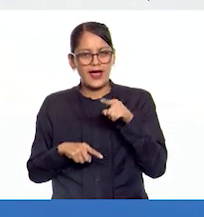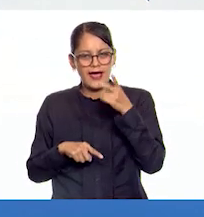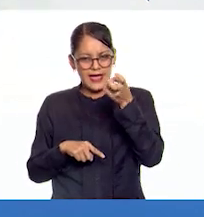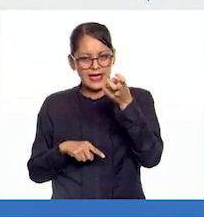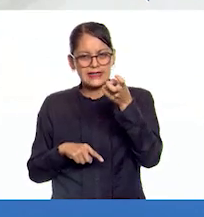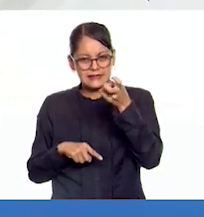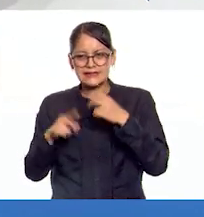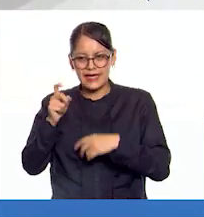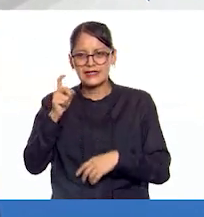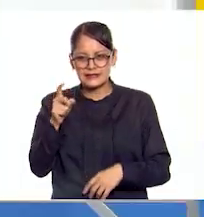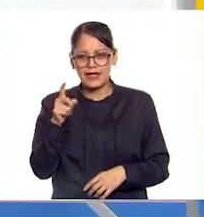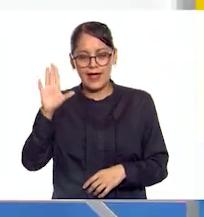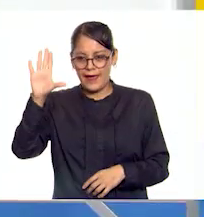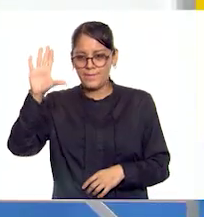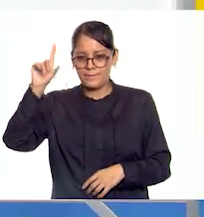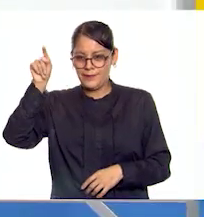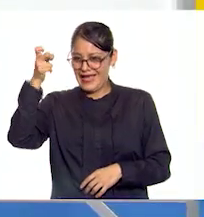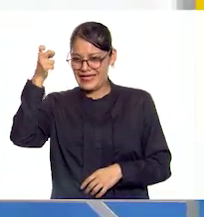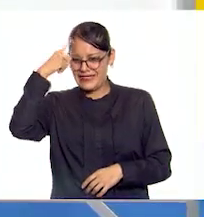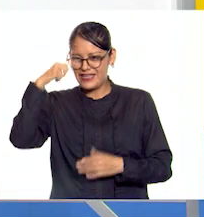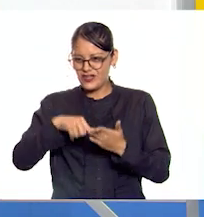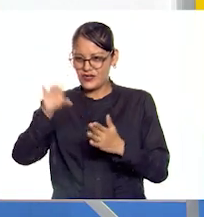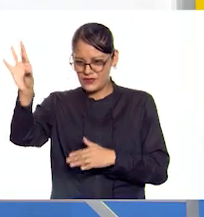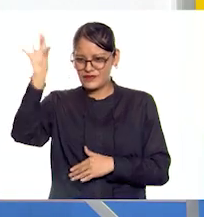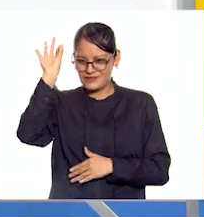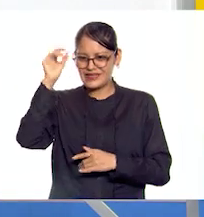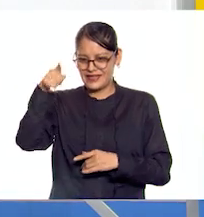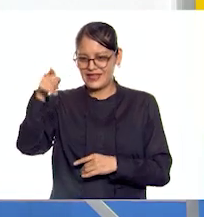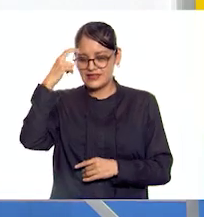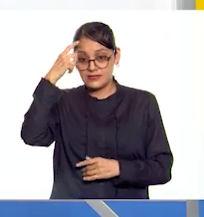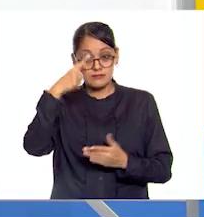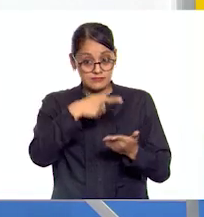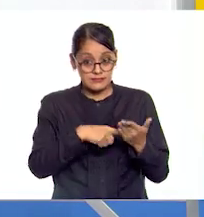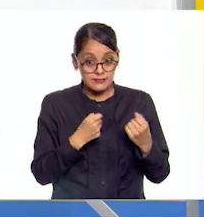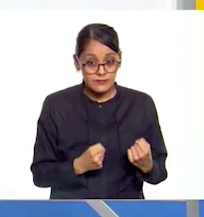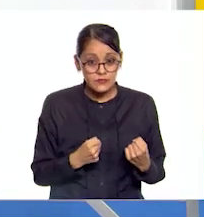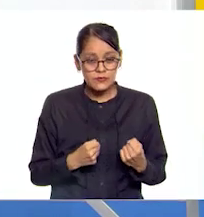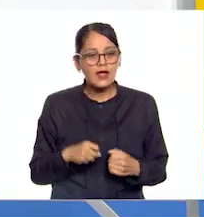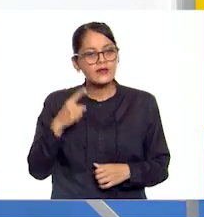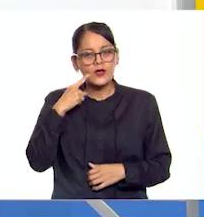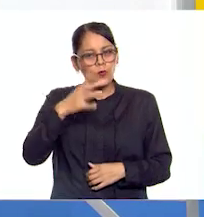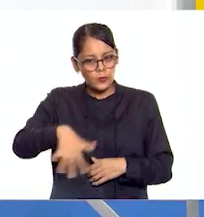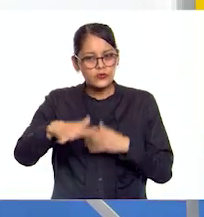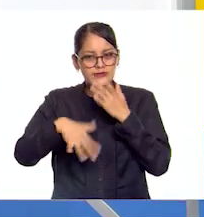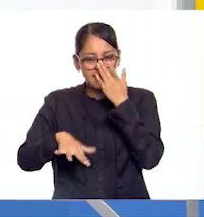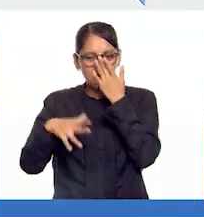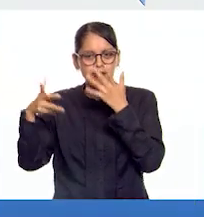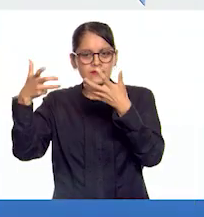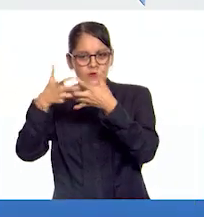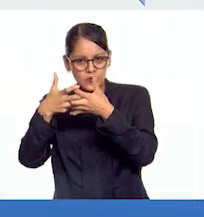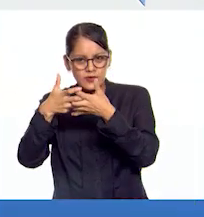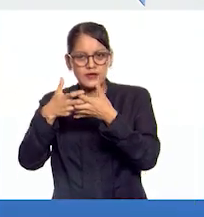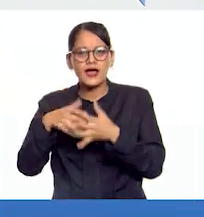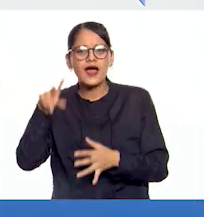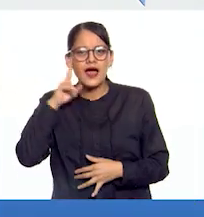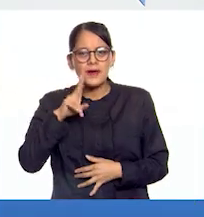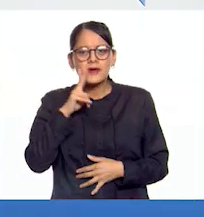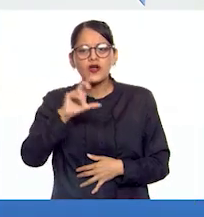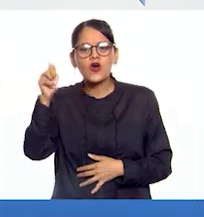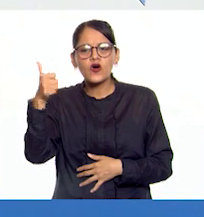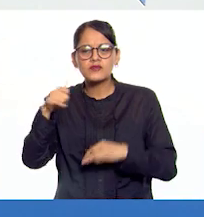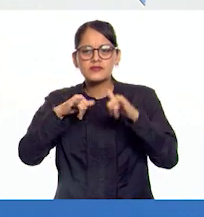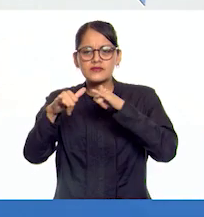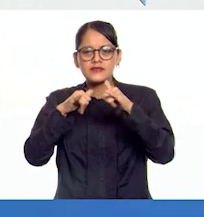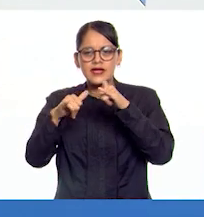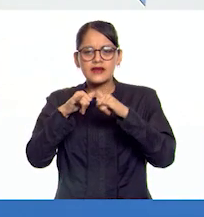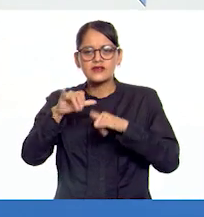pieza, esta de aquí. ¿Segura? ¿Estás muy segura que es esa pieza? No, Busca una pieza que embone. ¿Qué otro territorio está ubicado